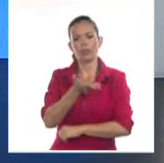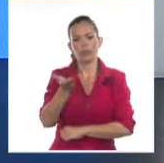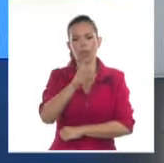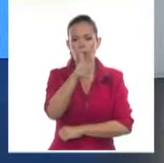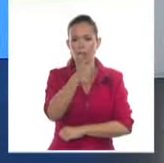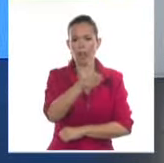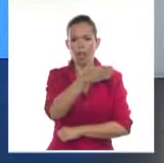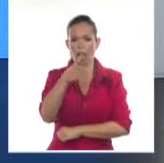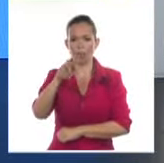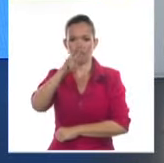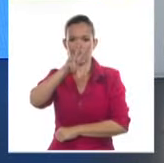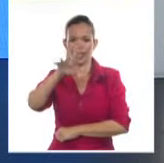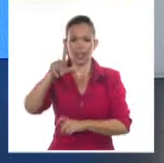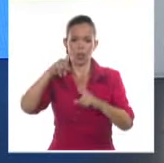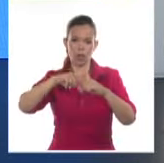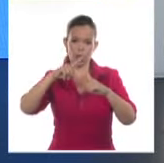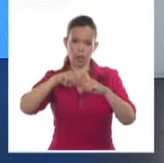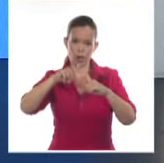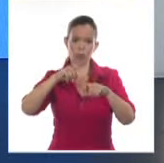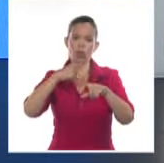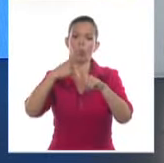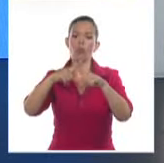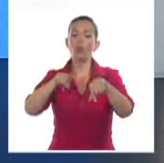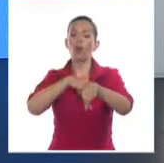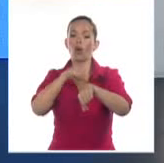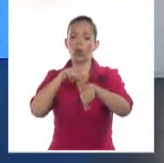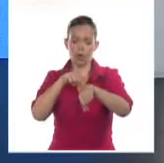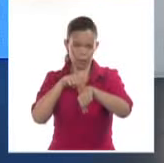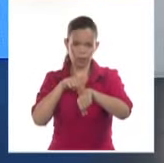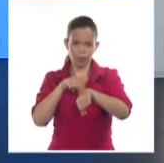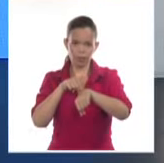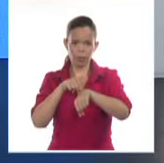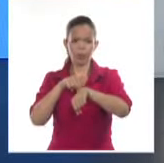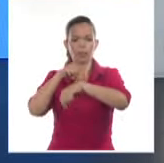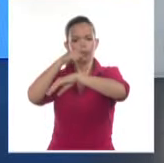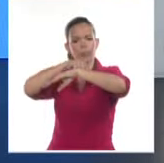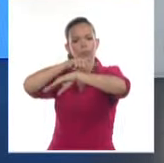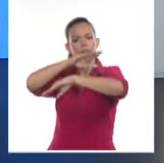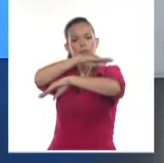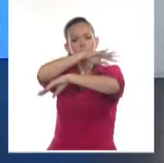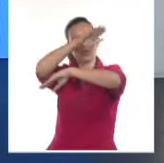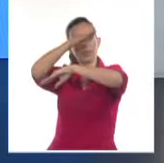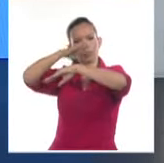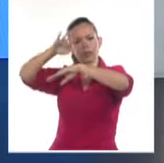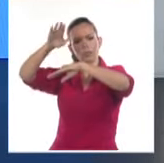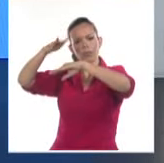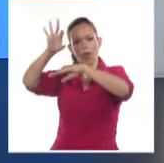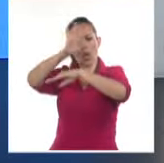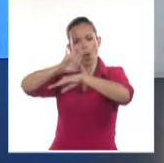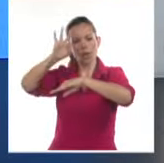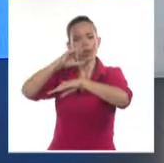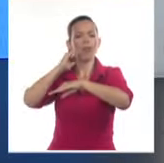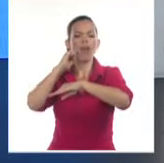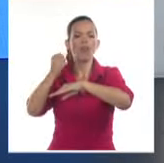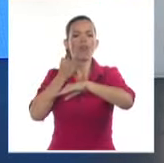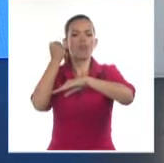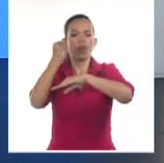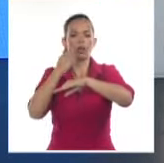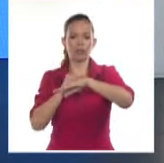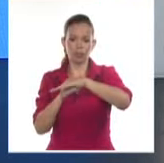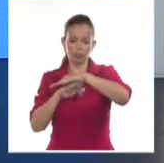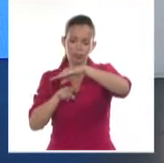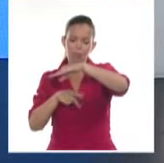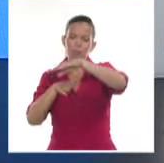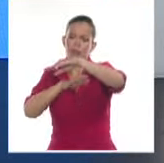25 kilómetros por hora superiores en zonas de la costa norte de la región oriental. Con este régimen de viento habrá oleaje en la costa norte